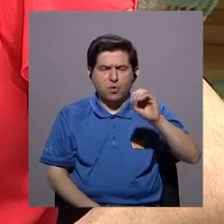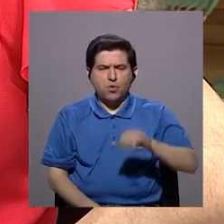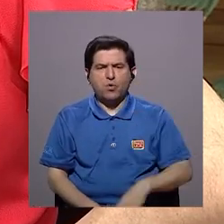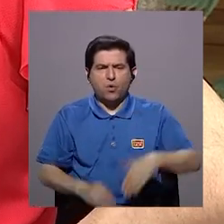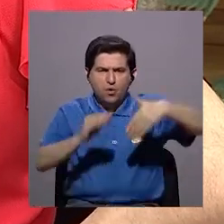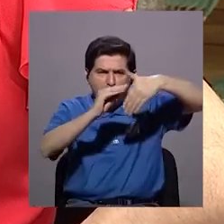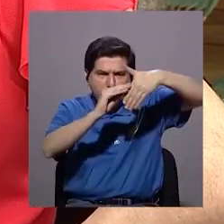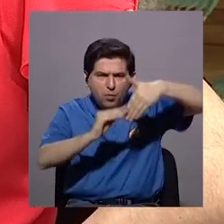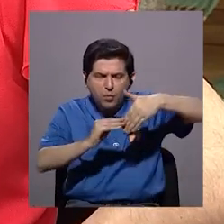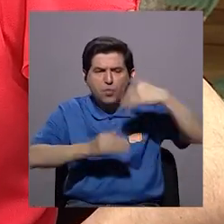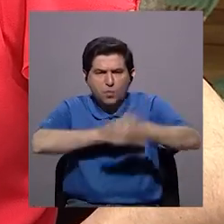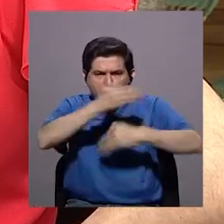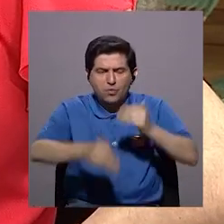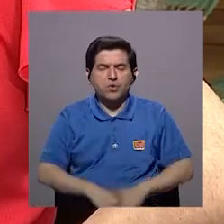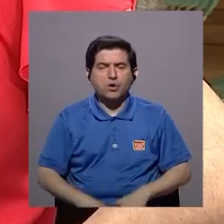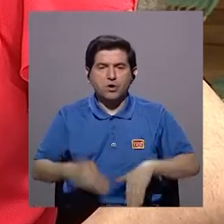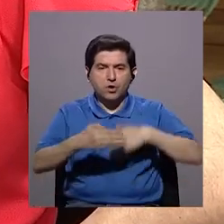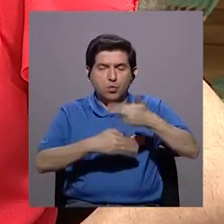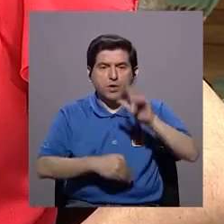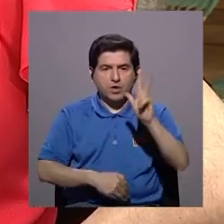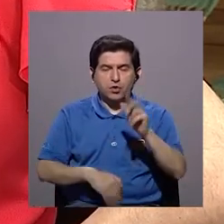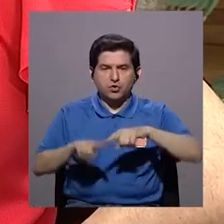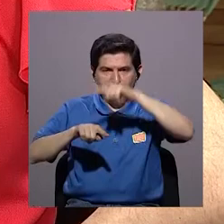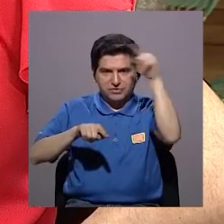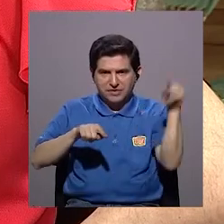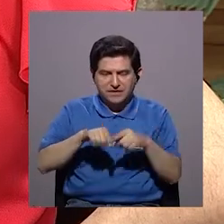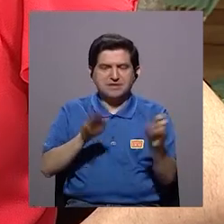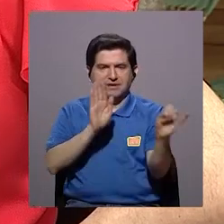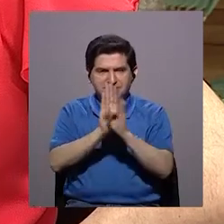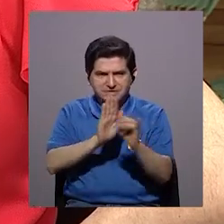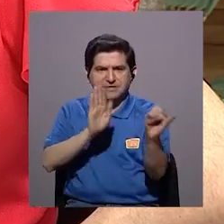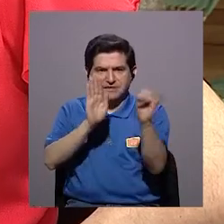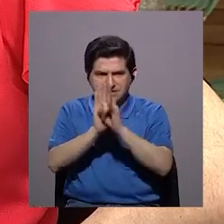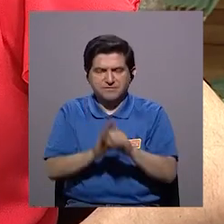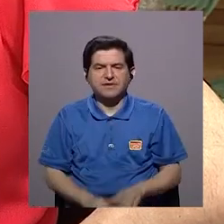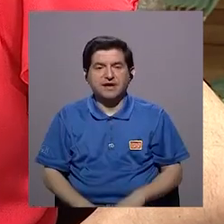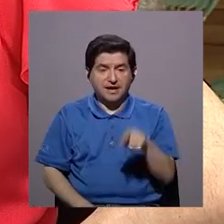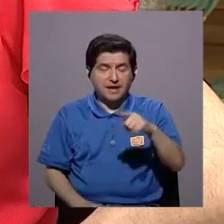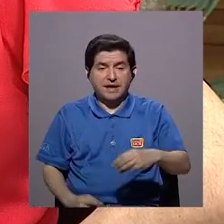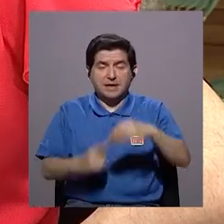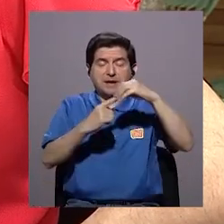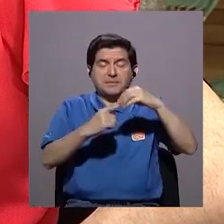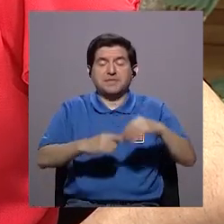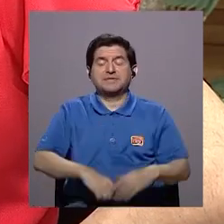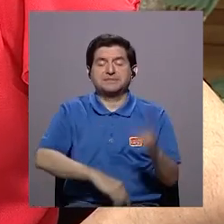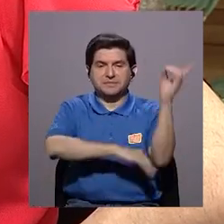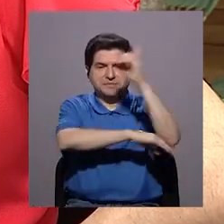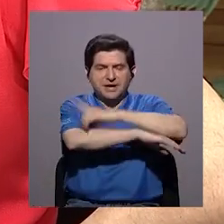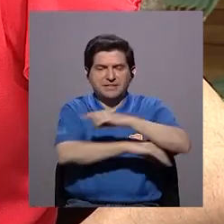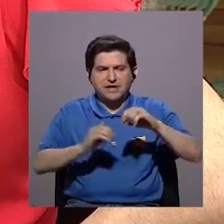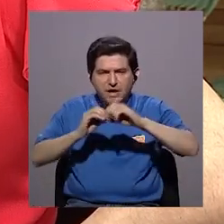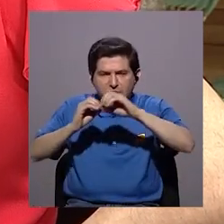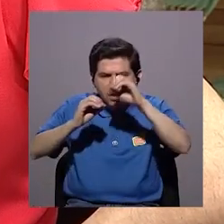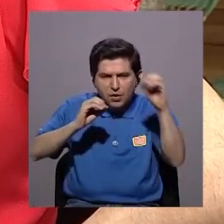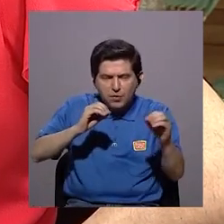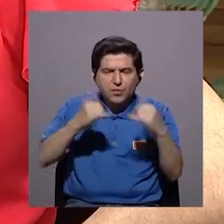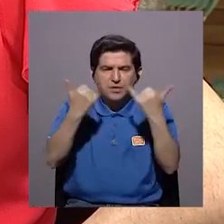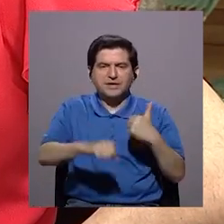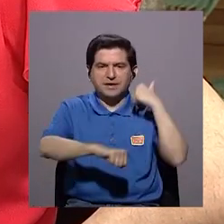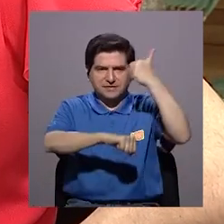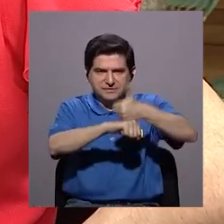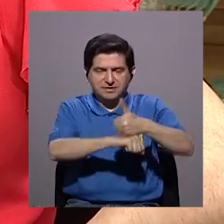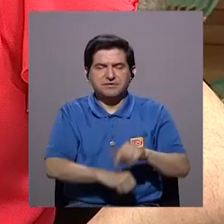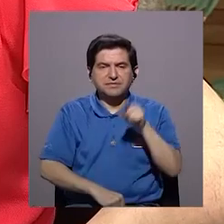comportar. Después de tres ciclos, donde hemos identificado que hay cúspido, que hay ovulación, ya podríamos